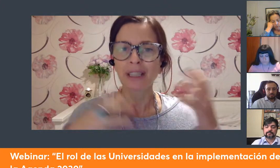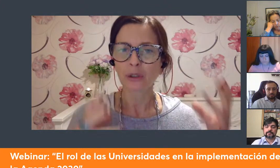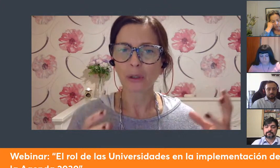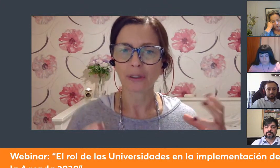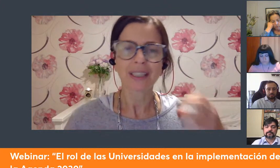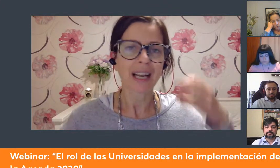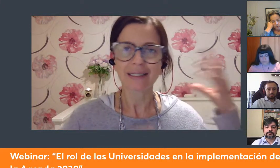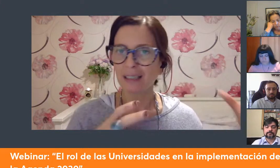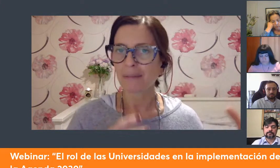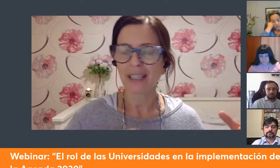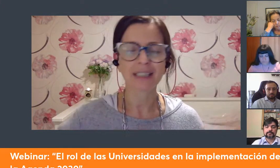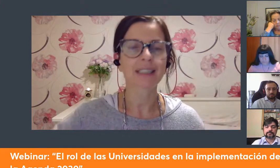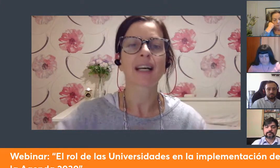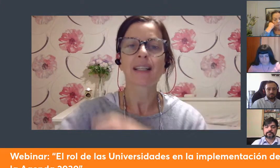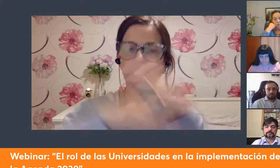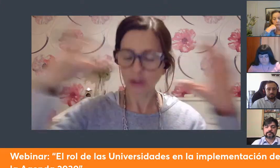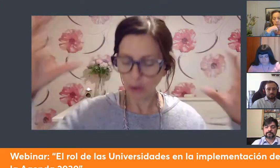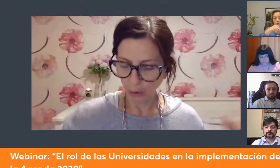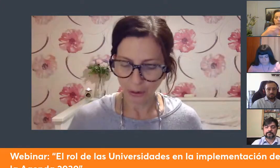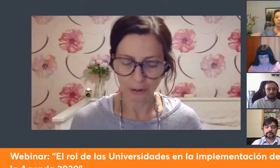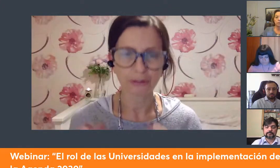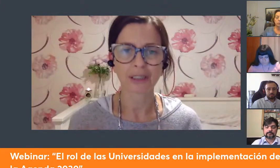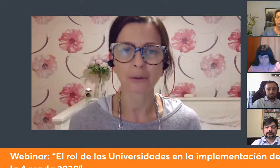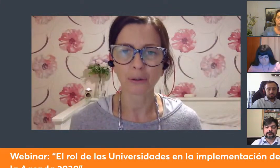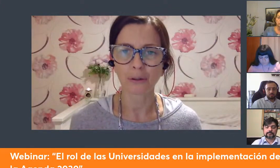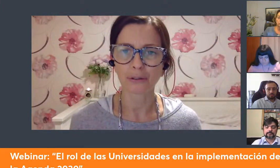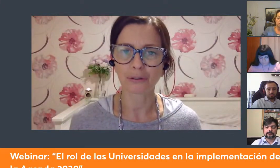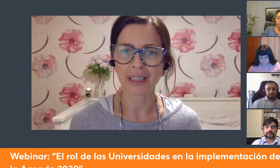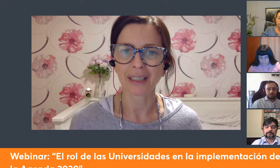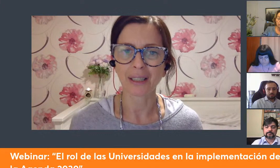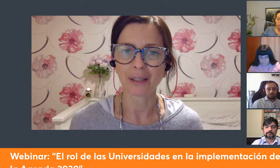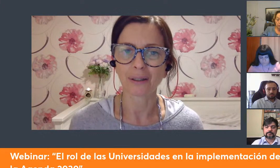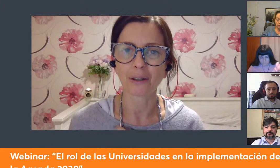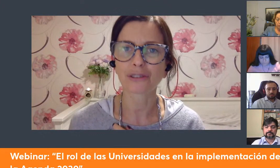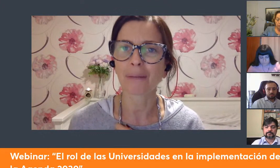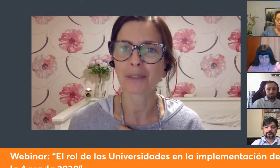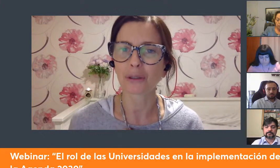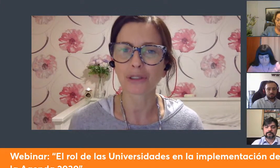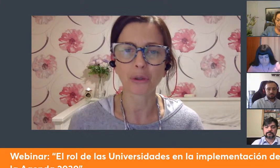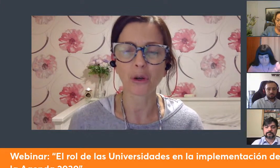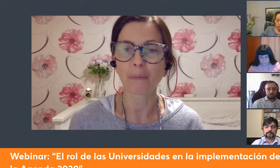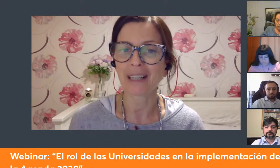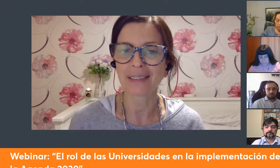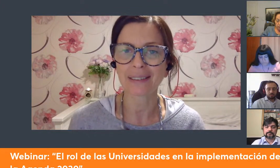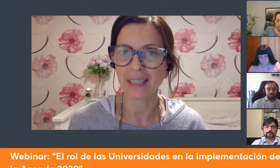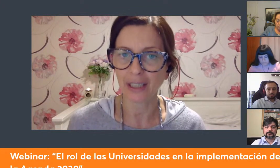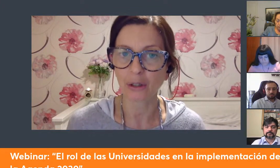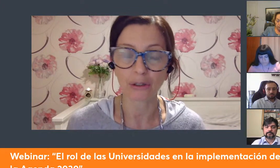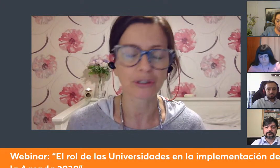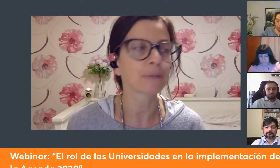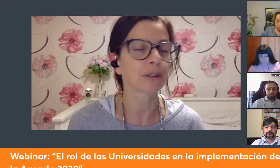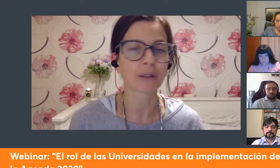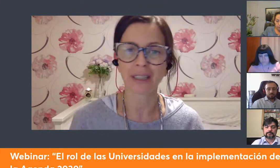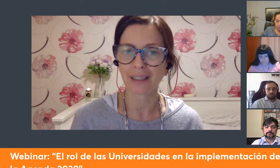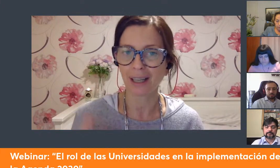aumento de la extrema derecha en todos en todos los ámbitos y todos los países que conocemos la